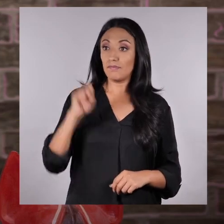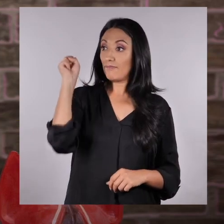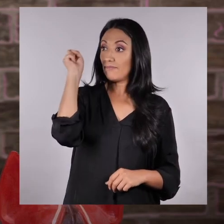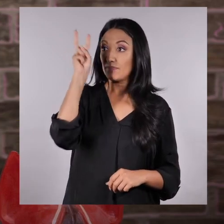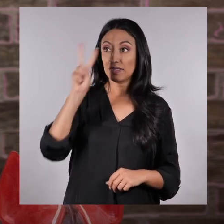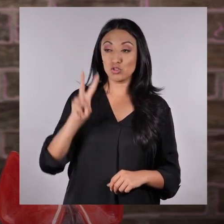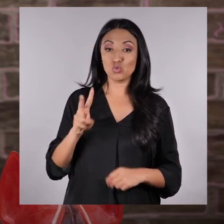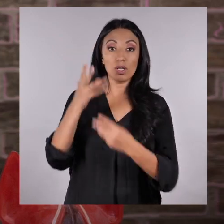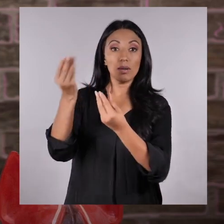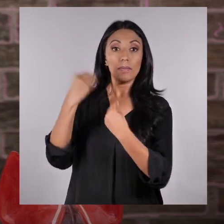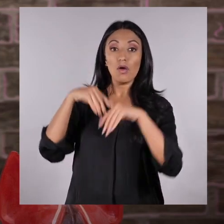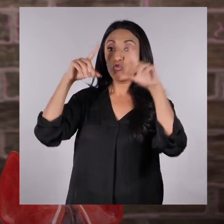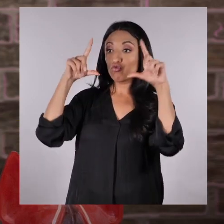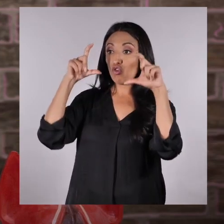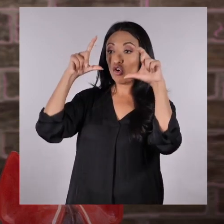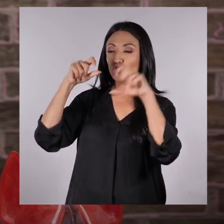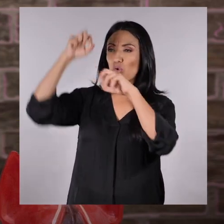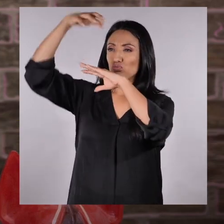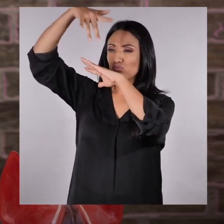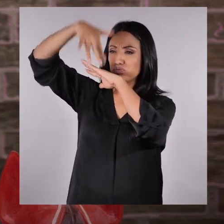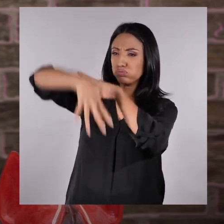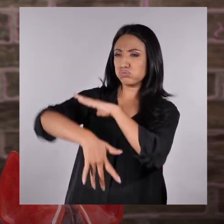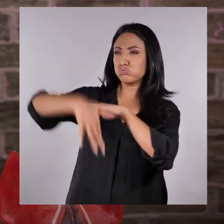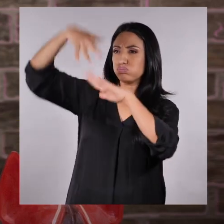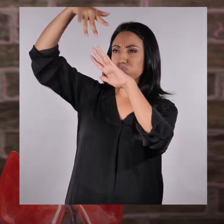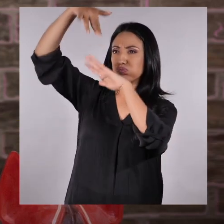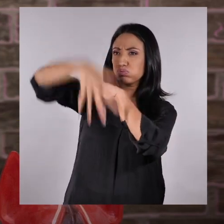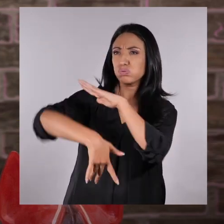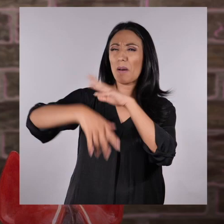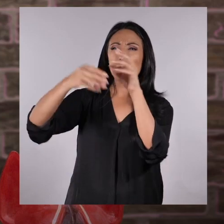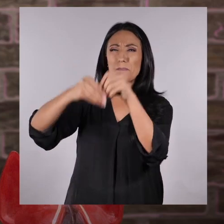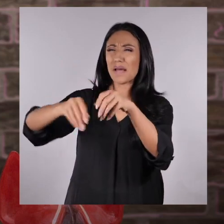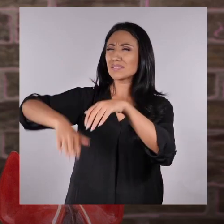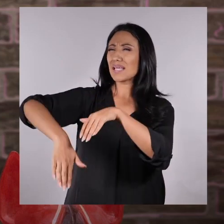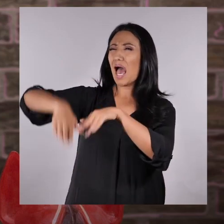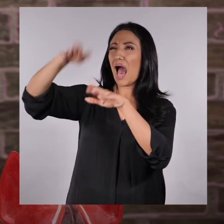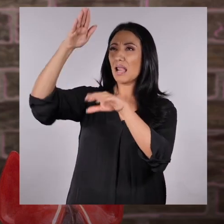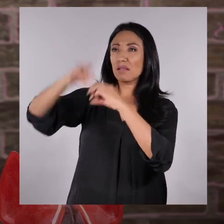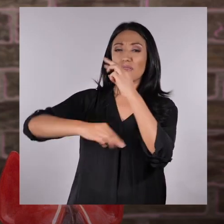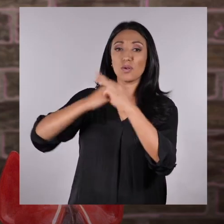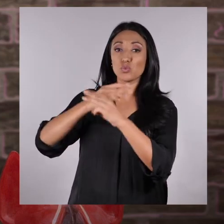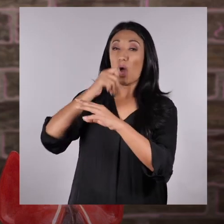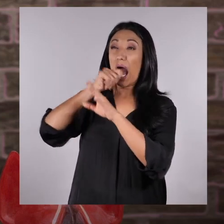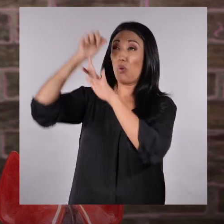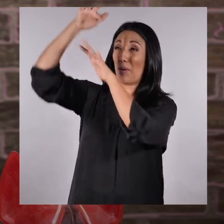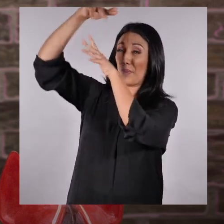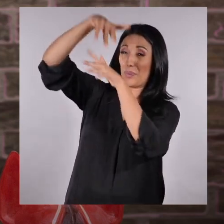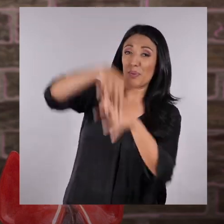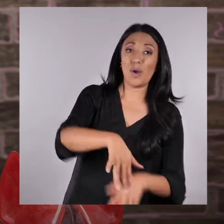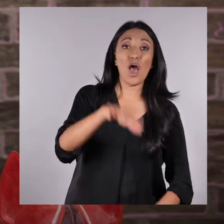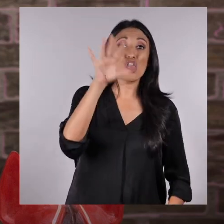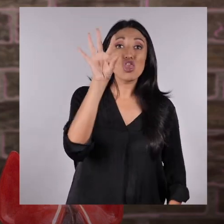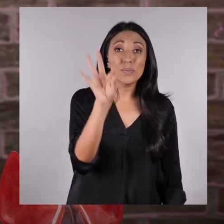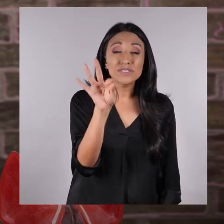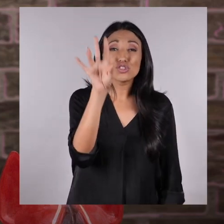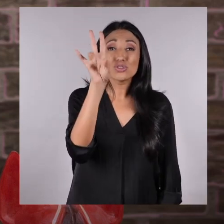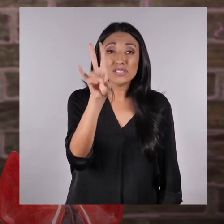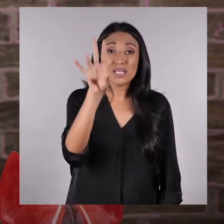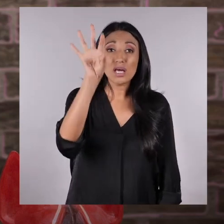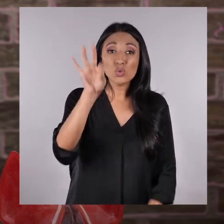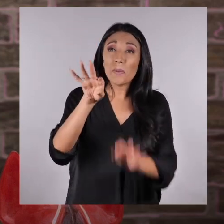De Venezuela, una foto de la cascada del Salto del Ángel, que es la más alta del mundo. ¡Tiene